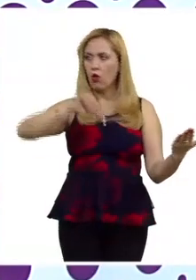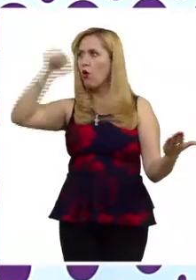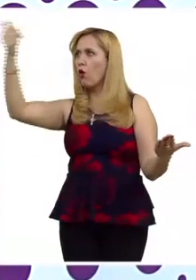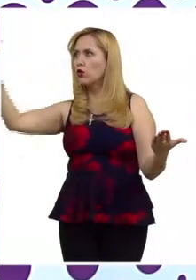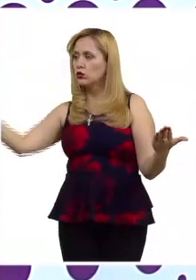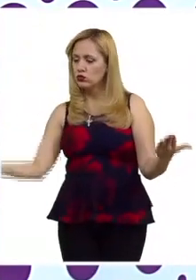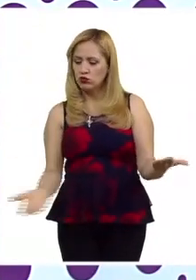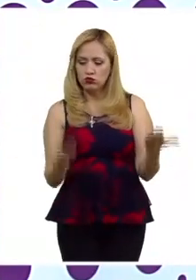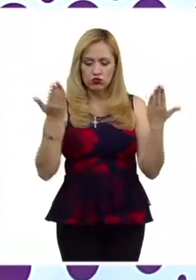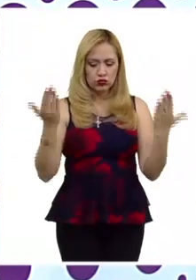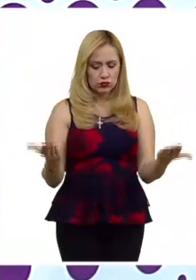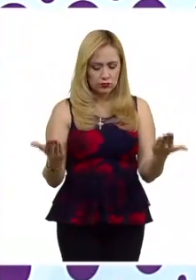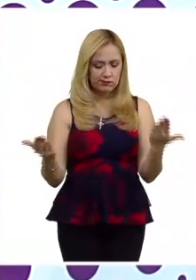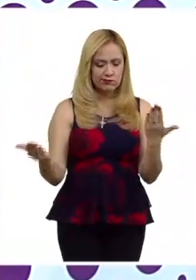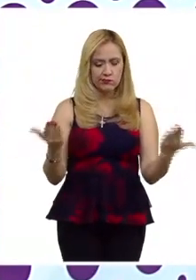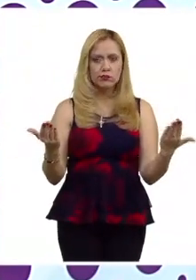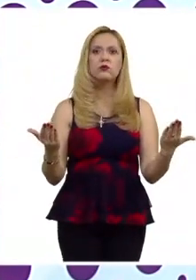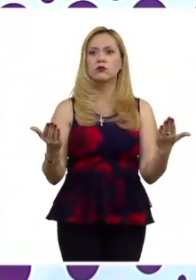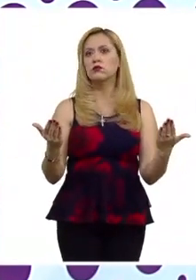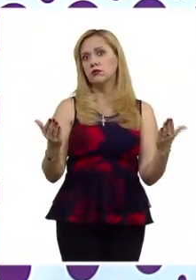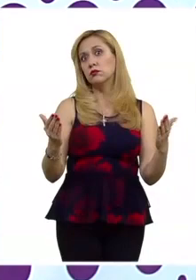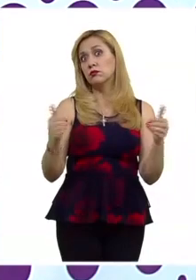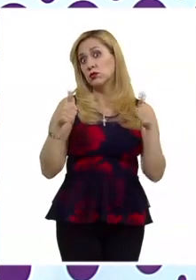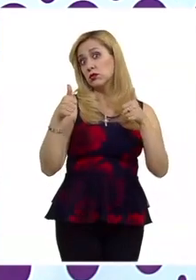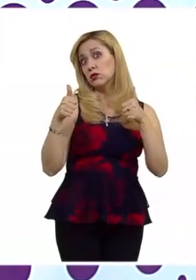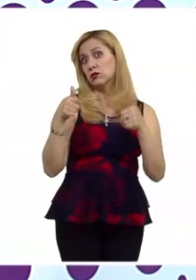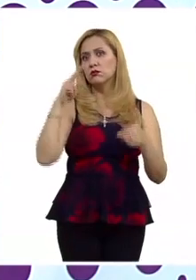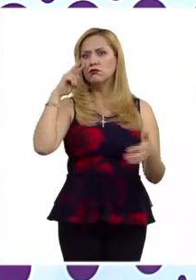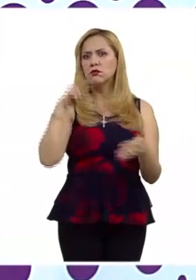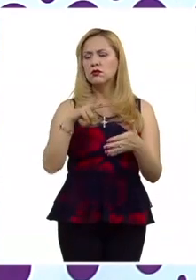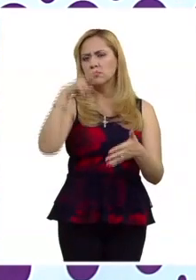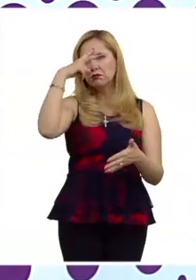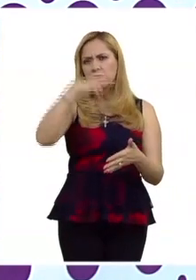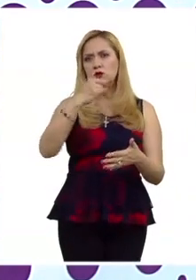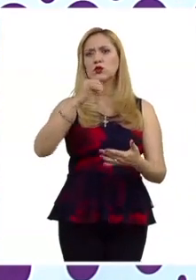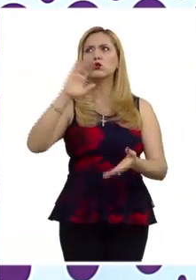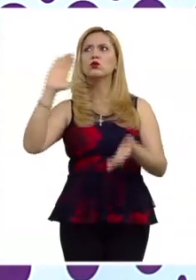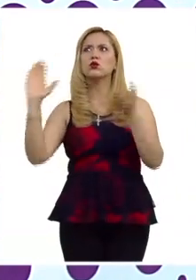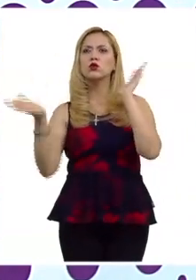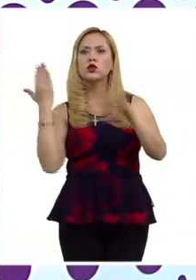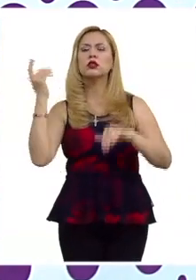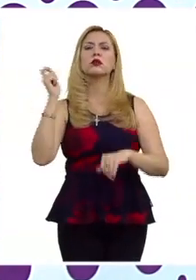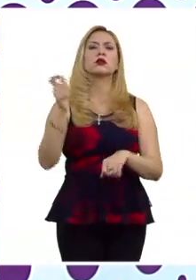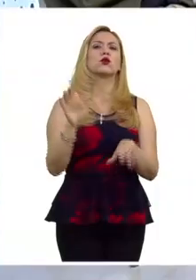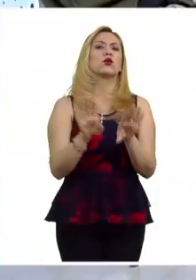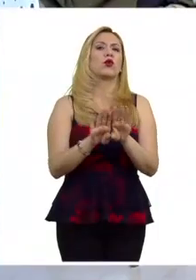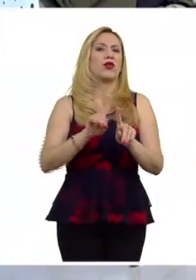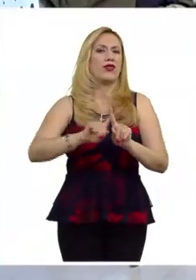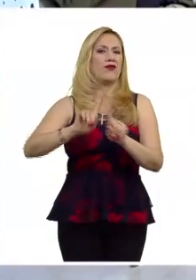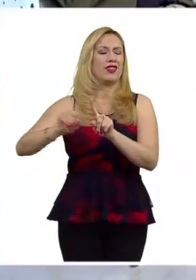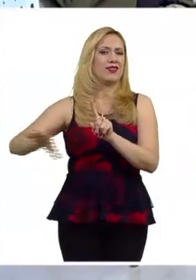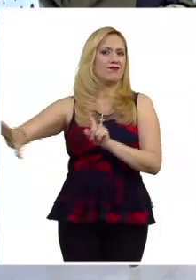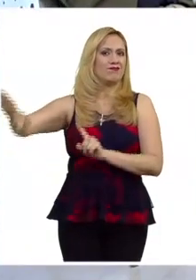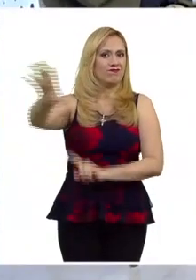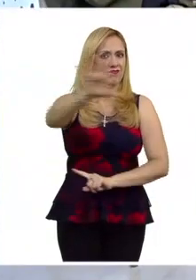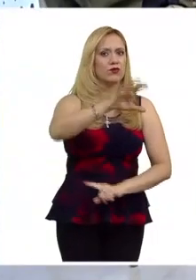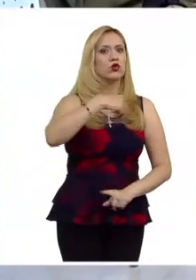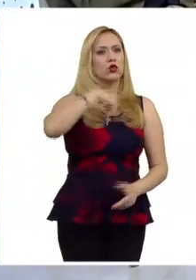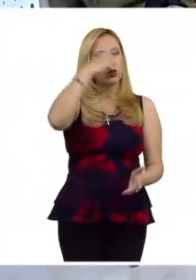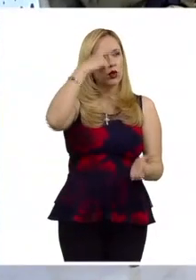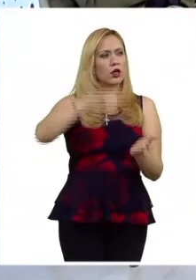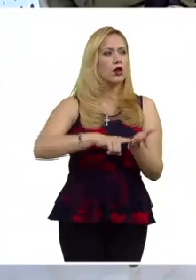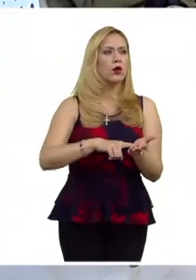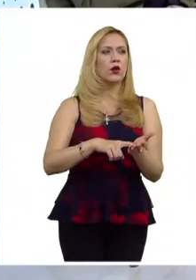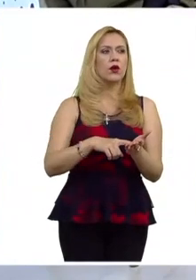bueno entrar al tema, sobre todo en un contexto como el mexicano y el mundial de tanta polarización. Entonces, yo creo que más vale